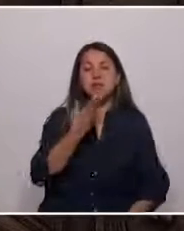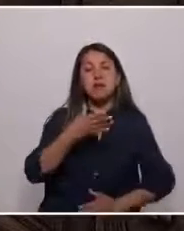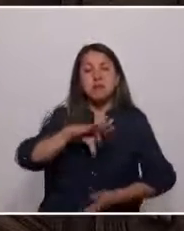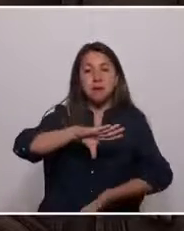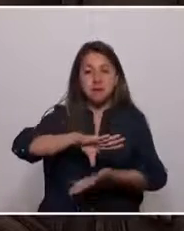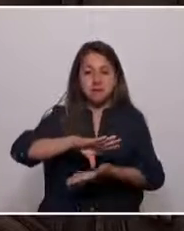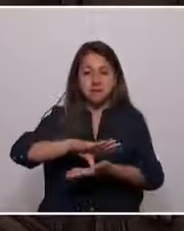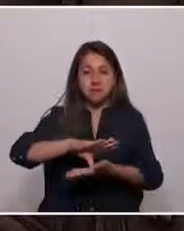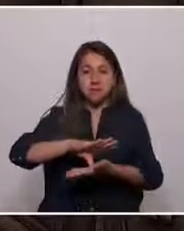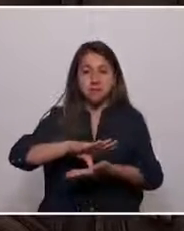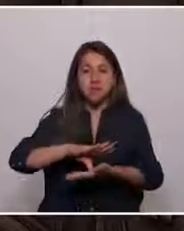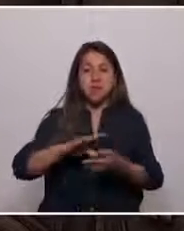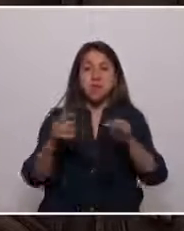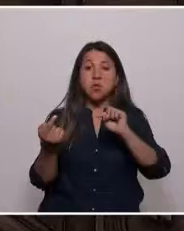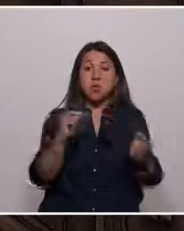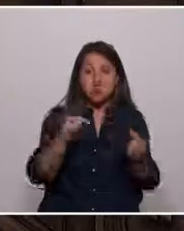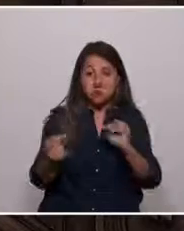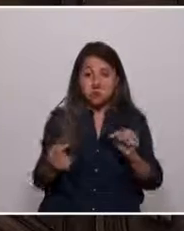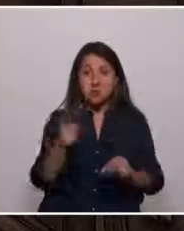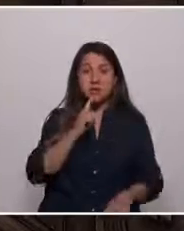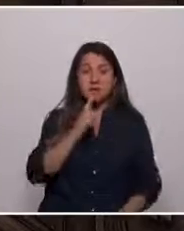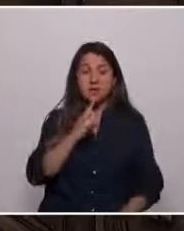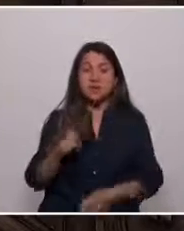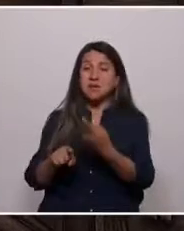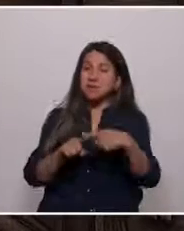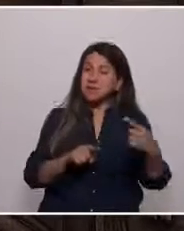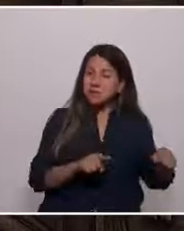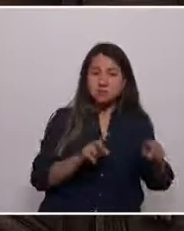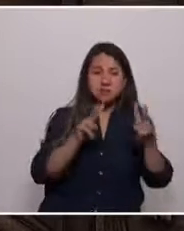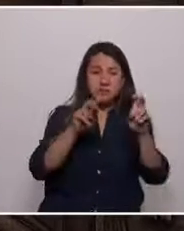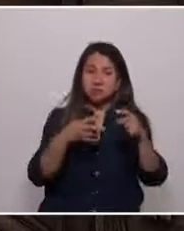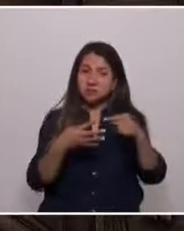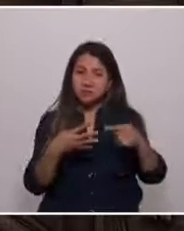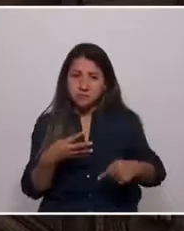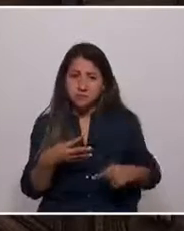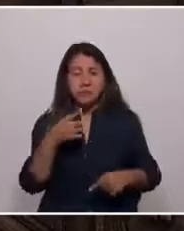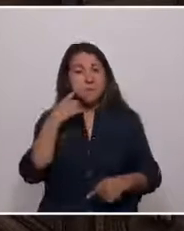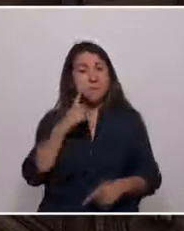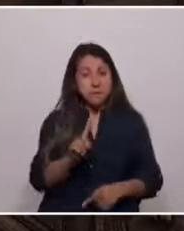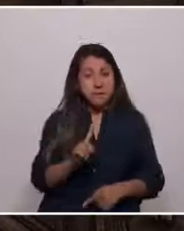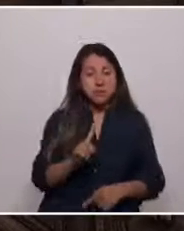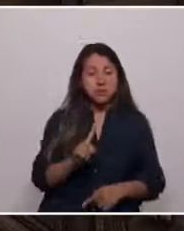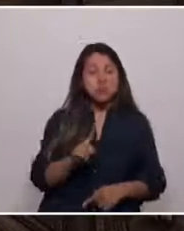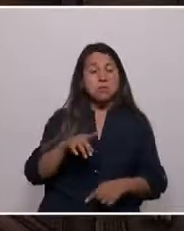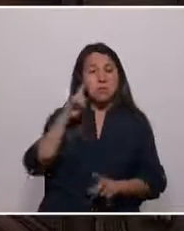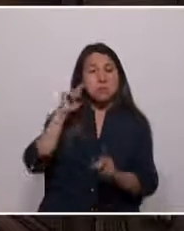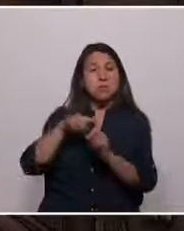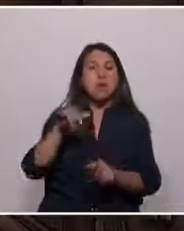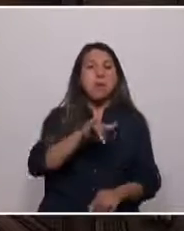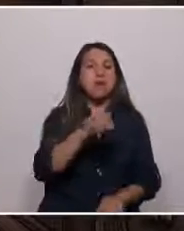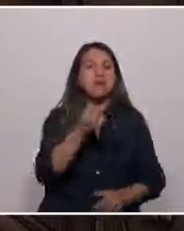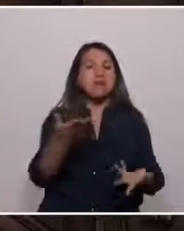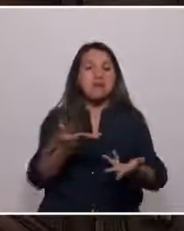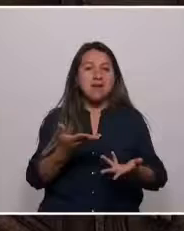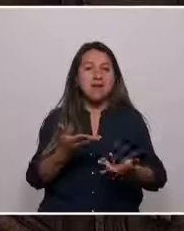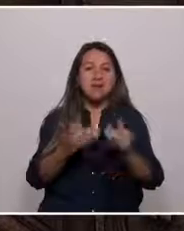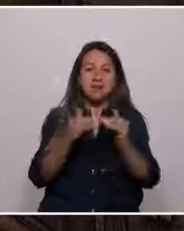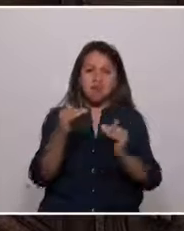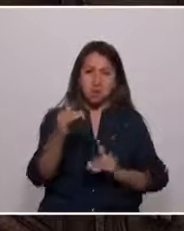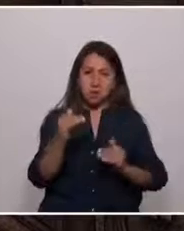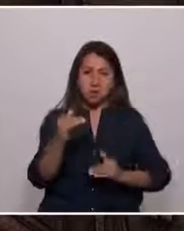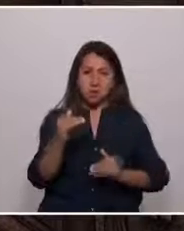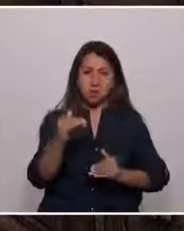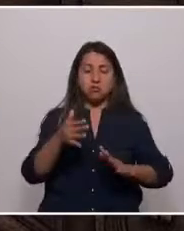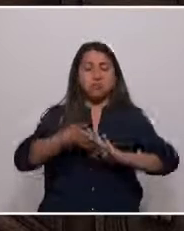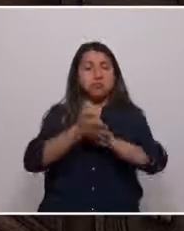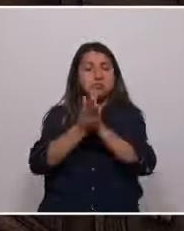Un conflicto que comprende múltiples dimensiones, pero que tiene como factor común la desigualdad. Todas